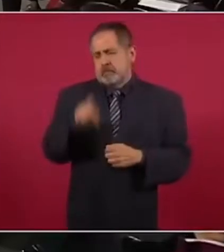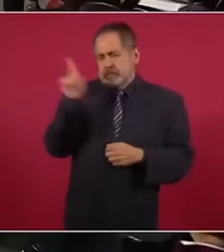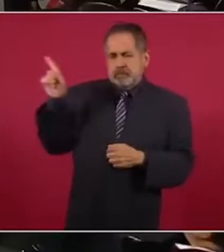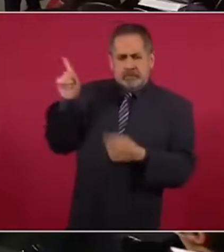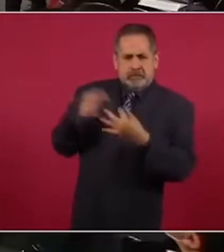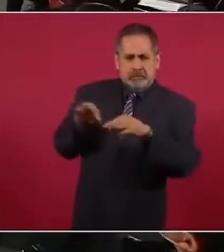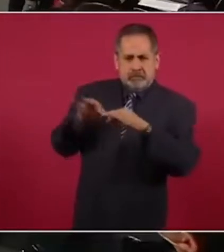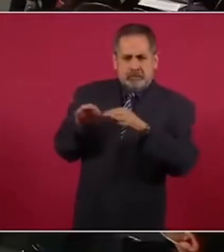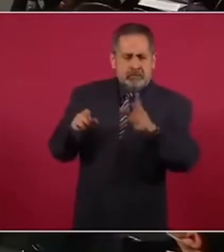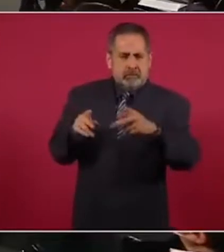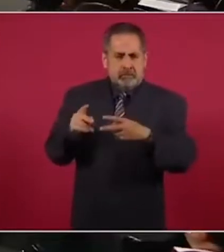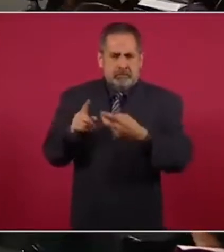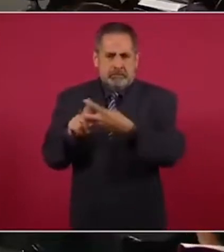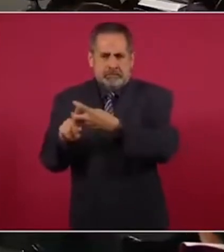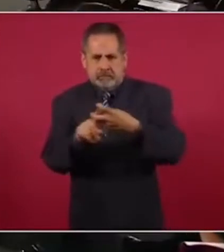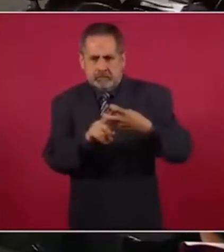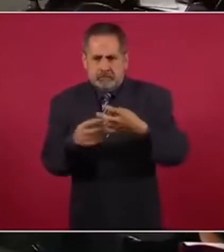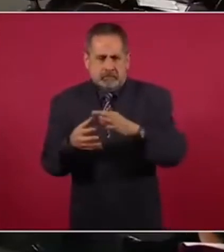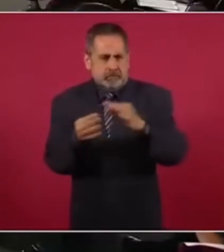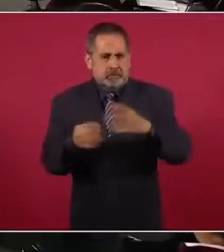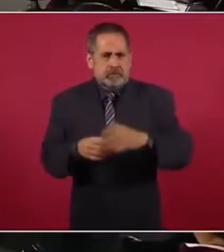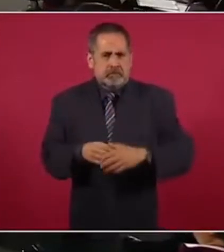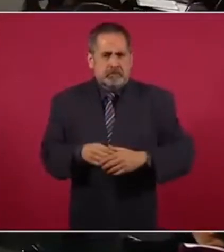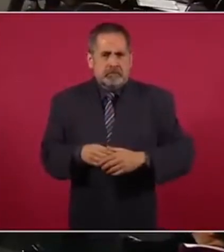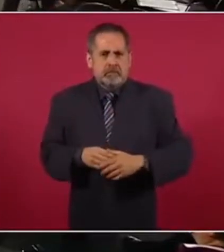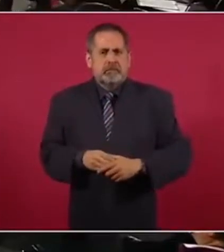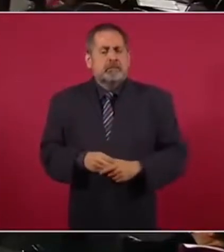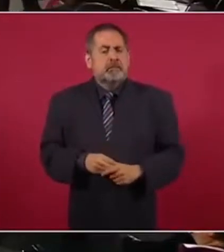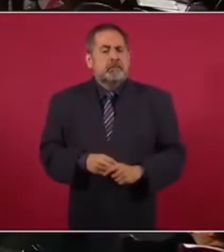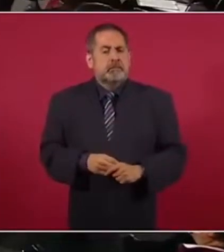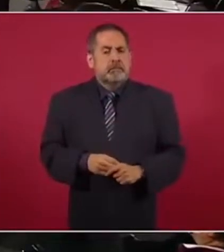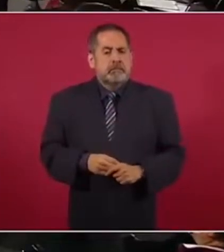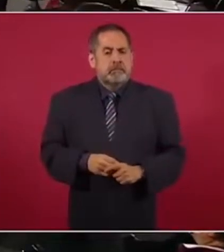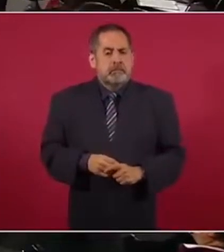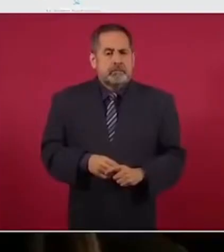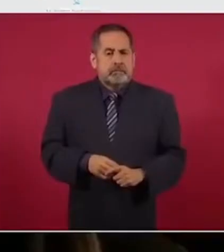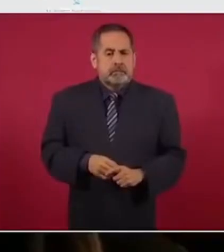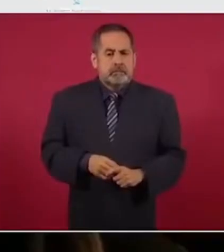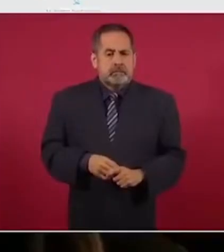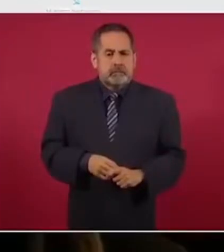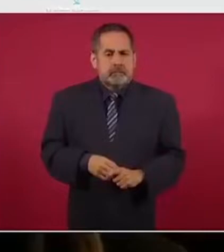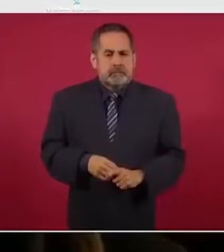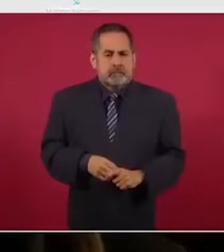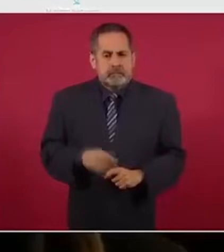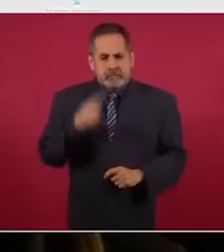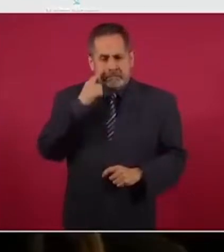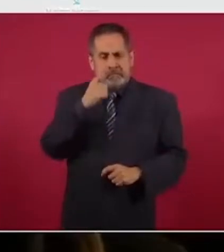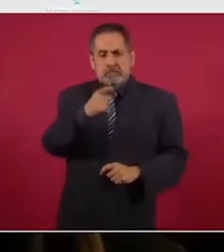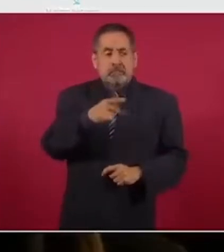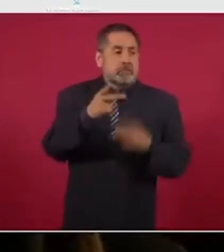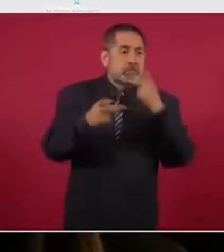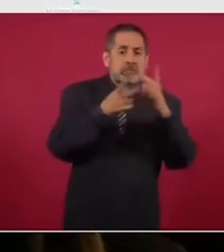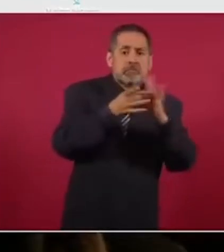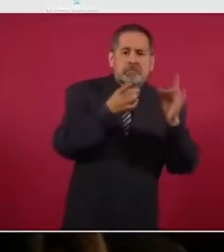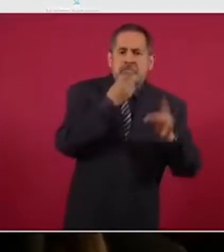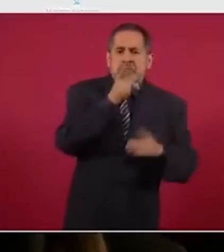importante. De secuestros. Mira esto, de esto no se habla,